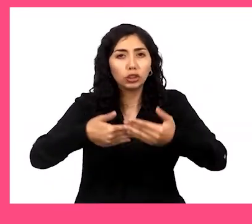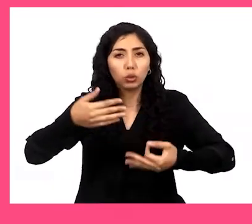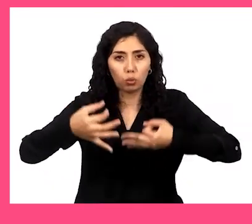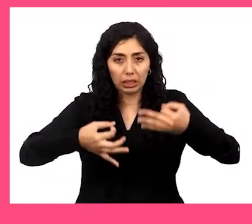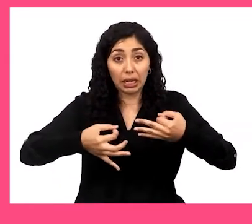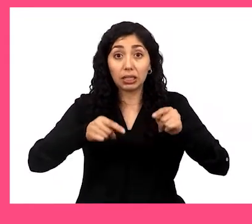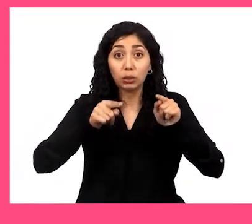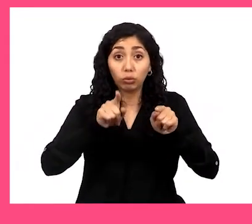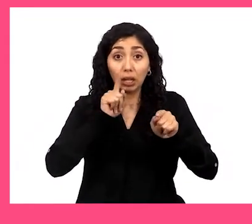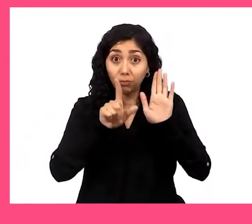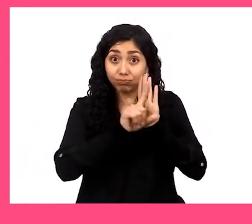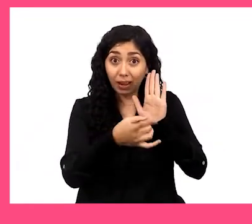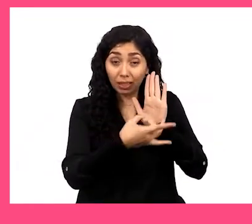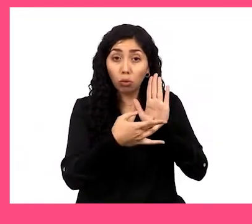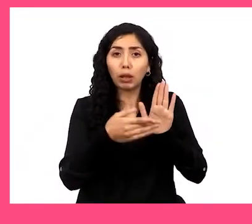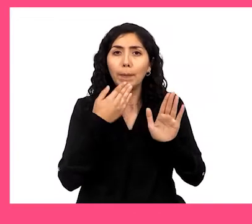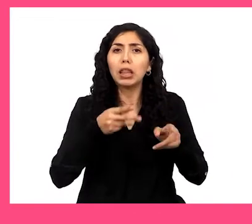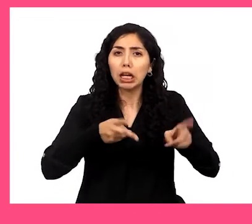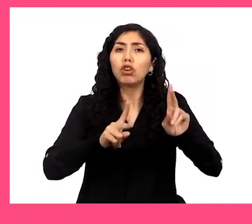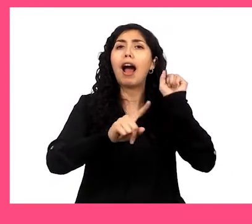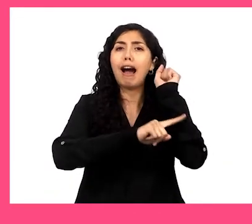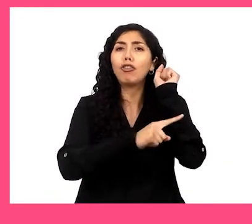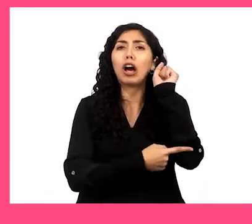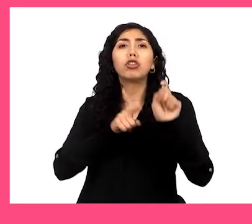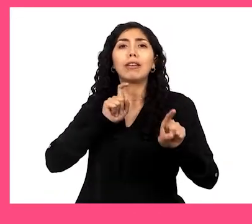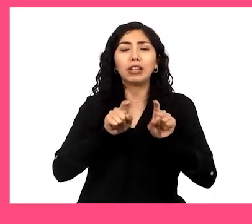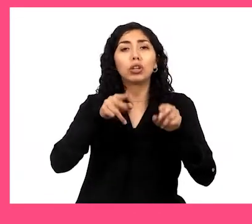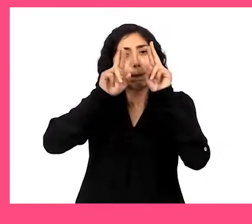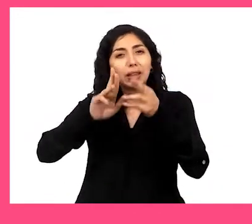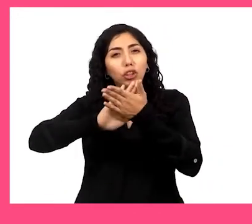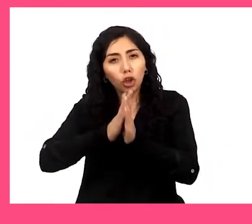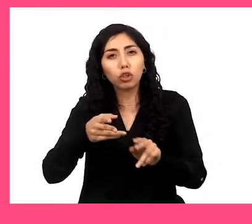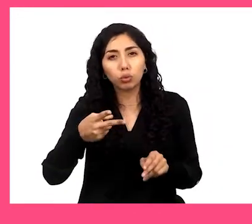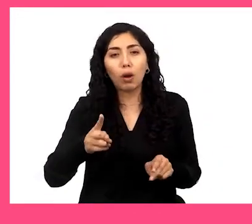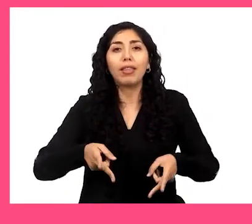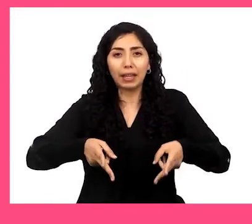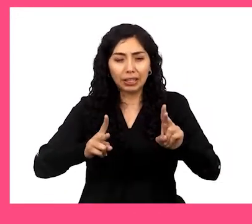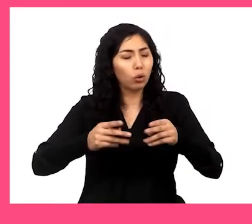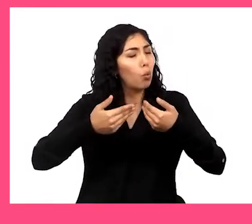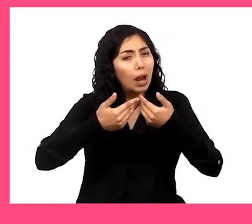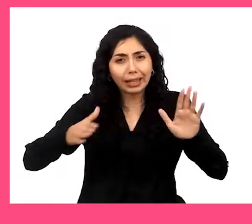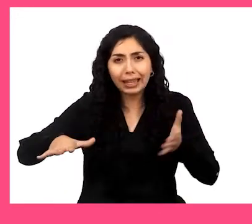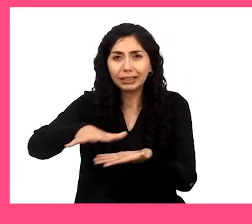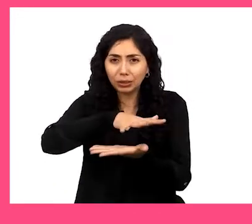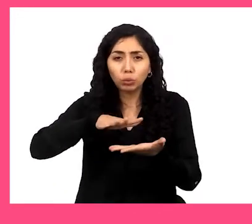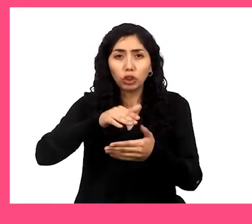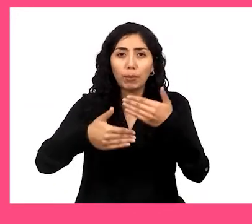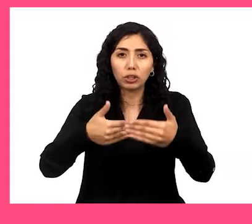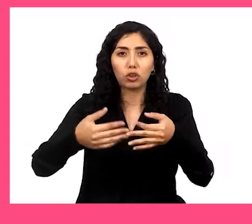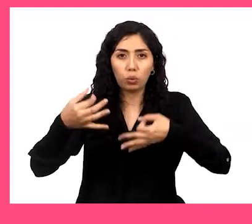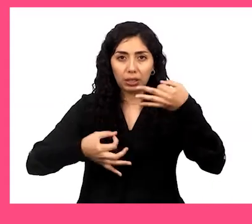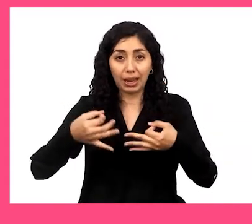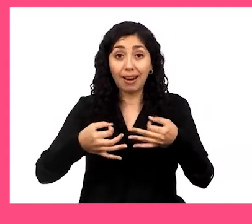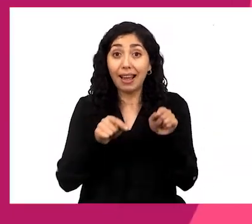proceso judicial. Y si se te imputa un delito, a que te defienda un abogado y a que se respeten todos tus derechos en cualquier instancia